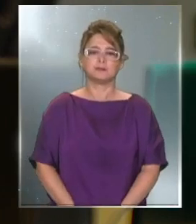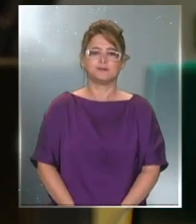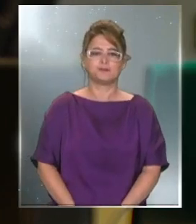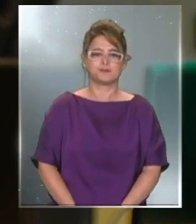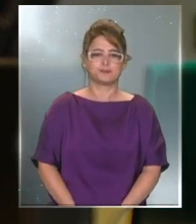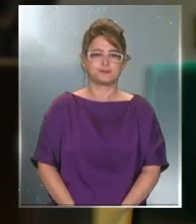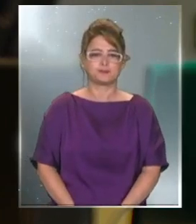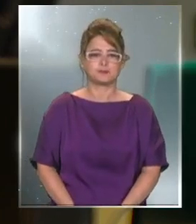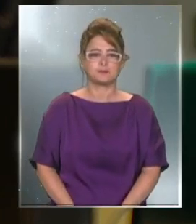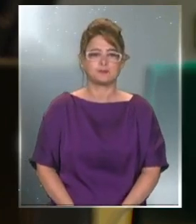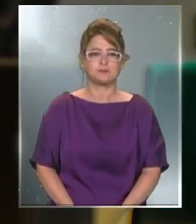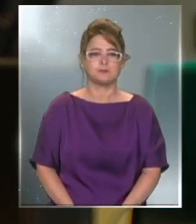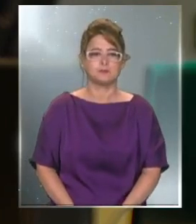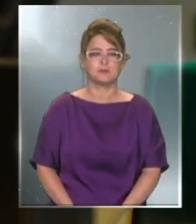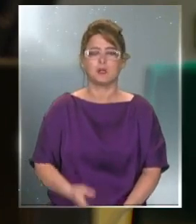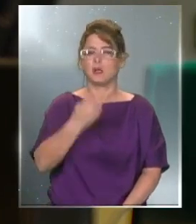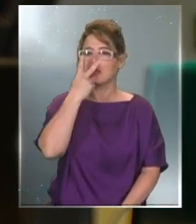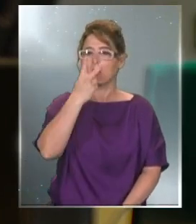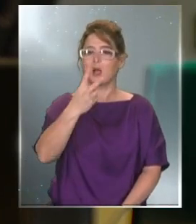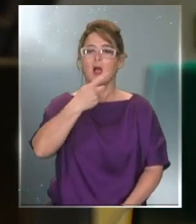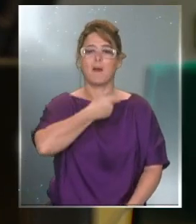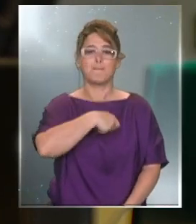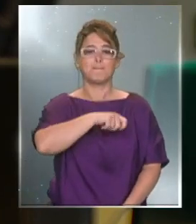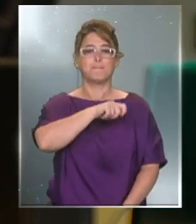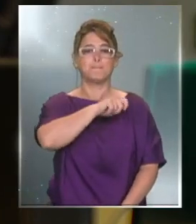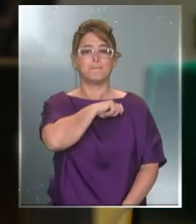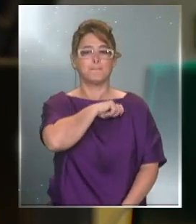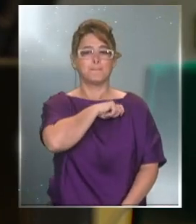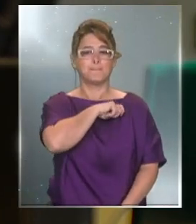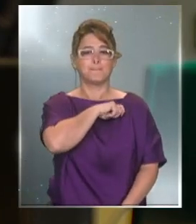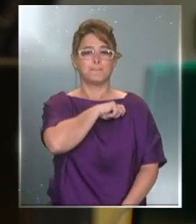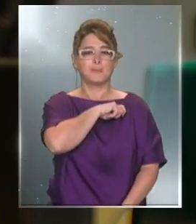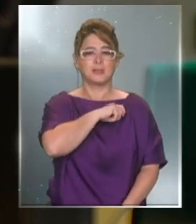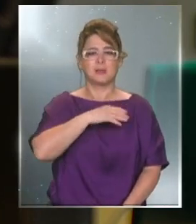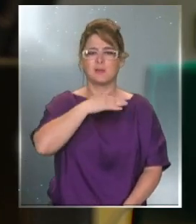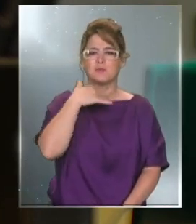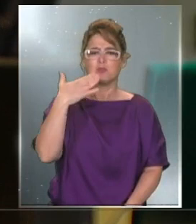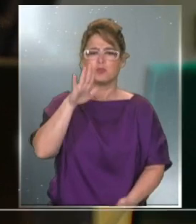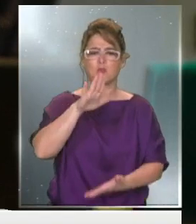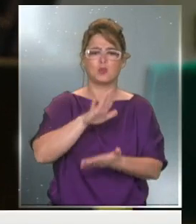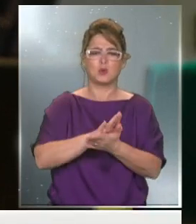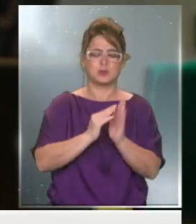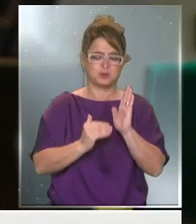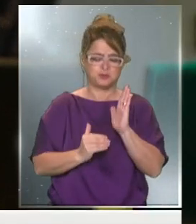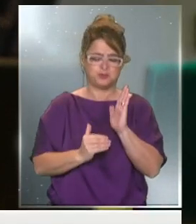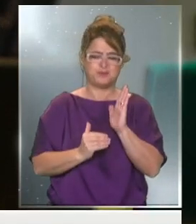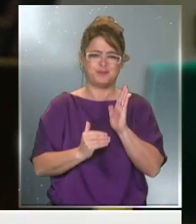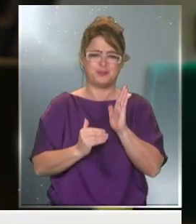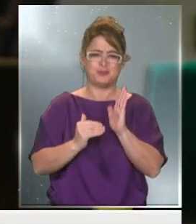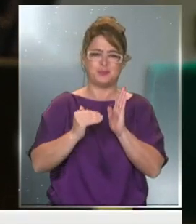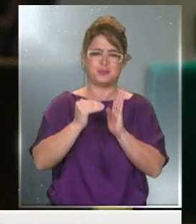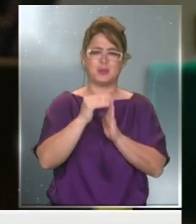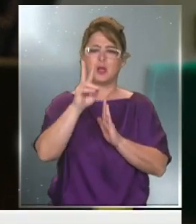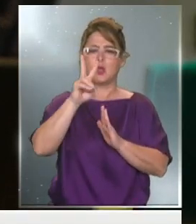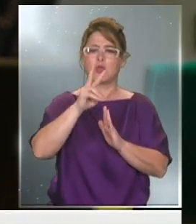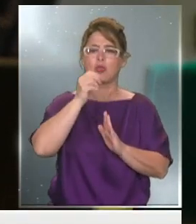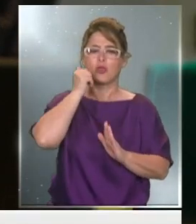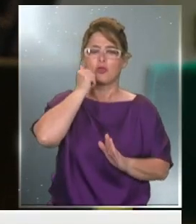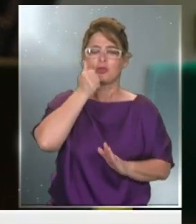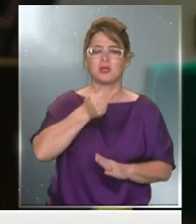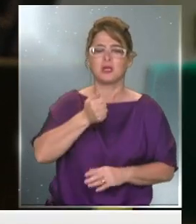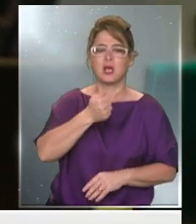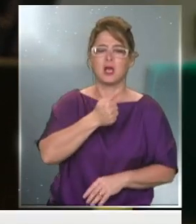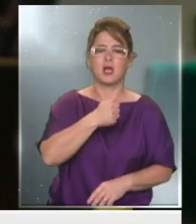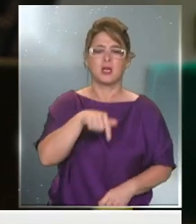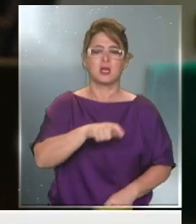Bueno y ahora vamos a revisar lo que ocurre en España porque la tendencia al alza del número de fallecidos por coronavirus en los dos últimos días ha llevado al